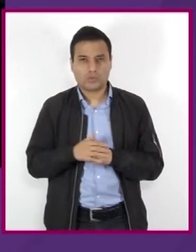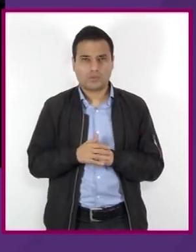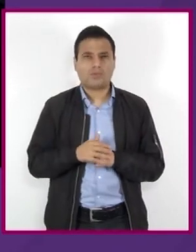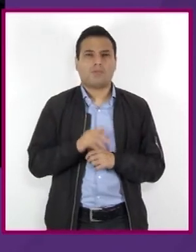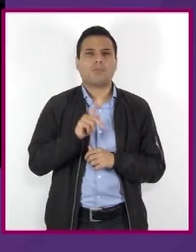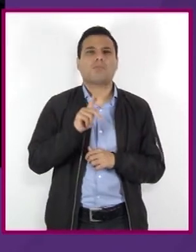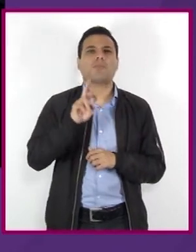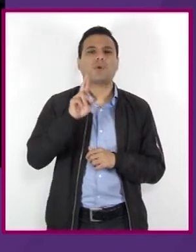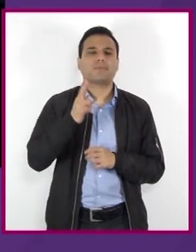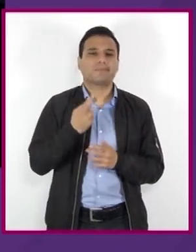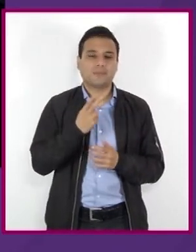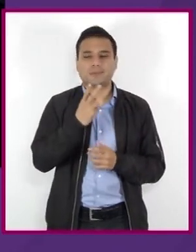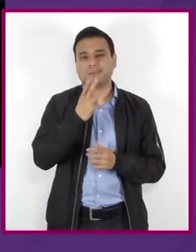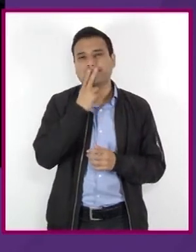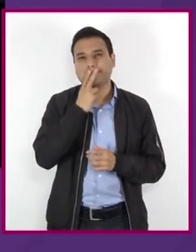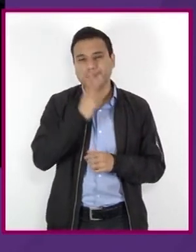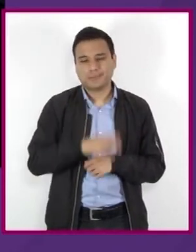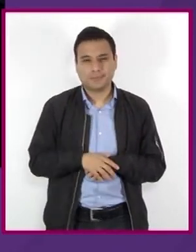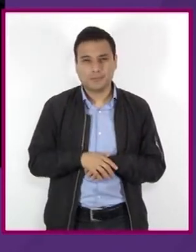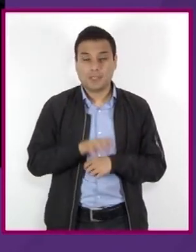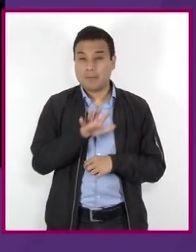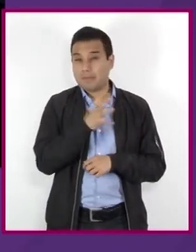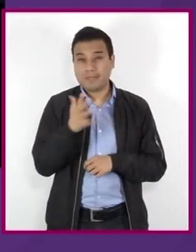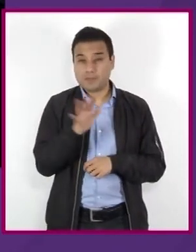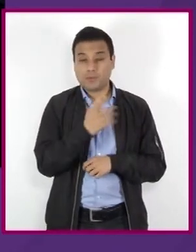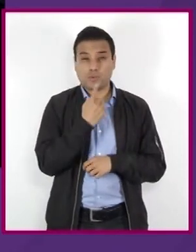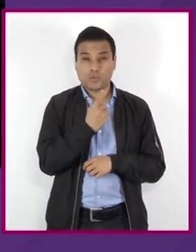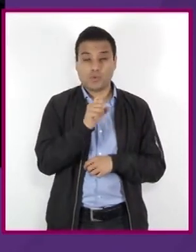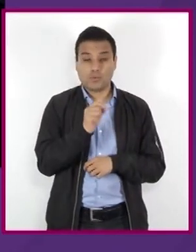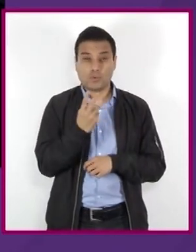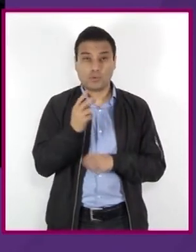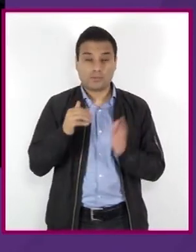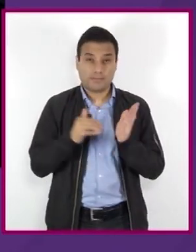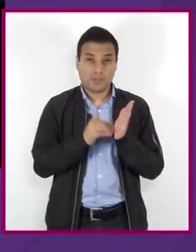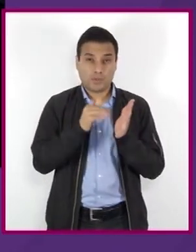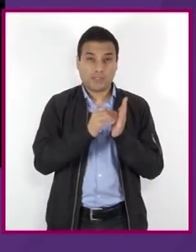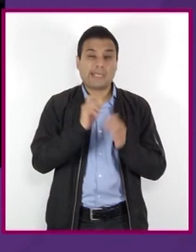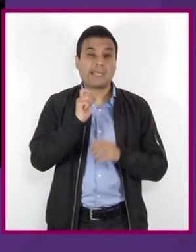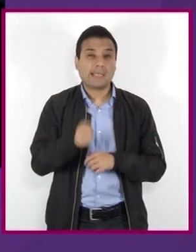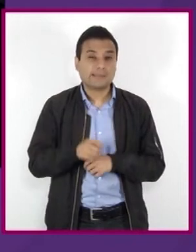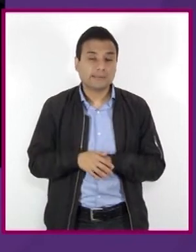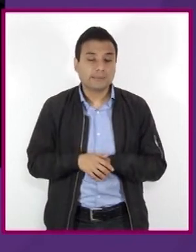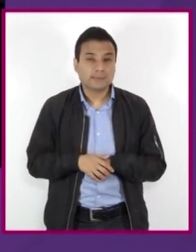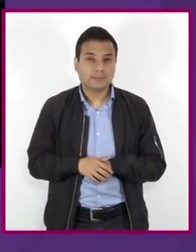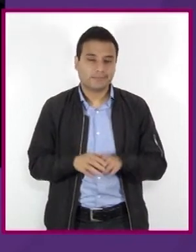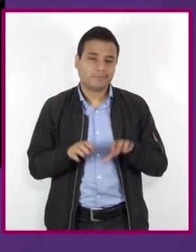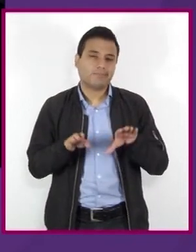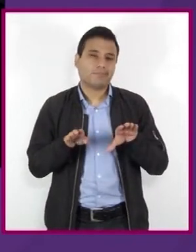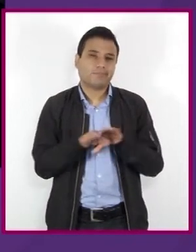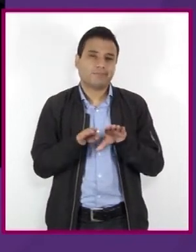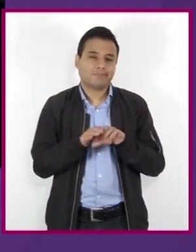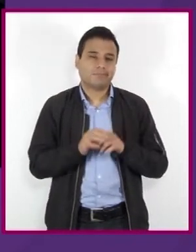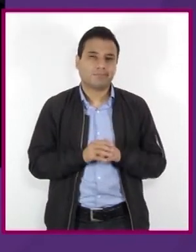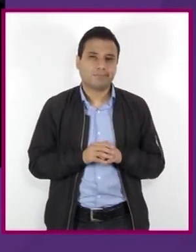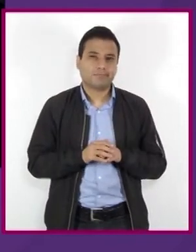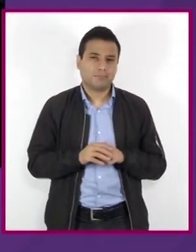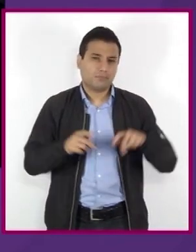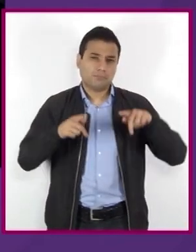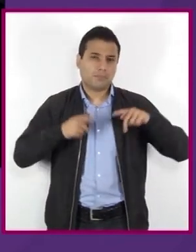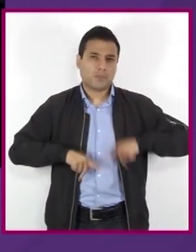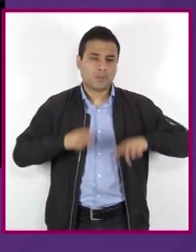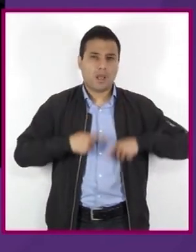al consumo directo de tabaco y alrededor de 1.2 millones son consecuencia de la exposición de no